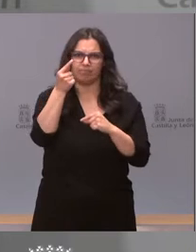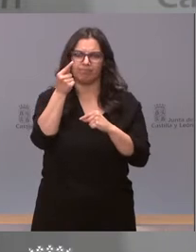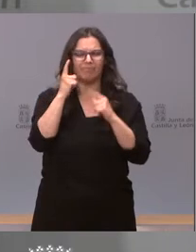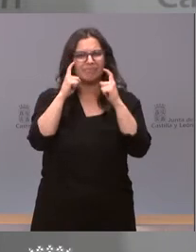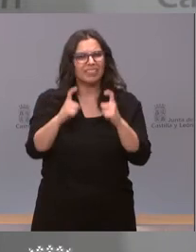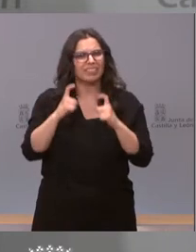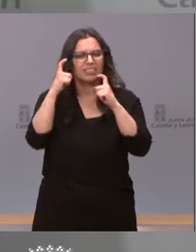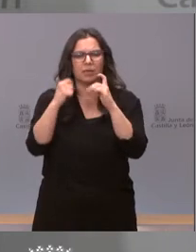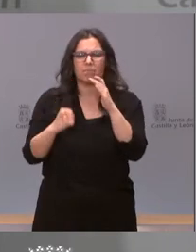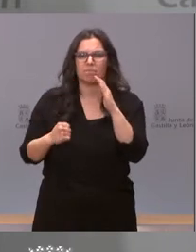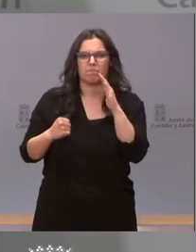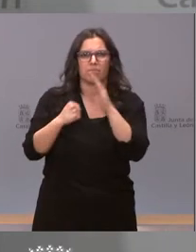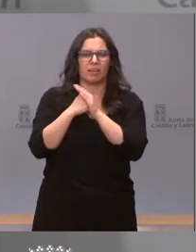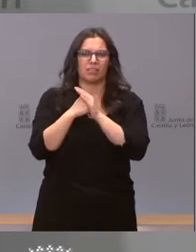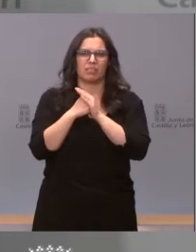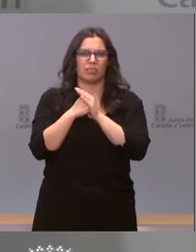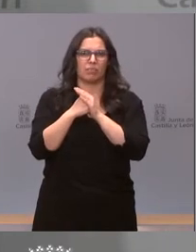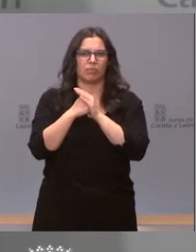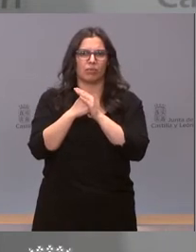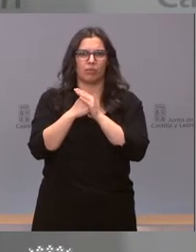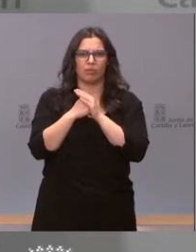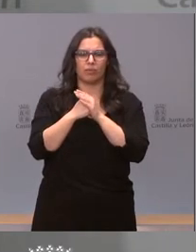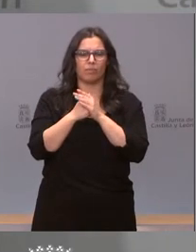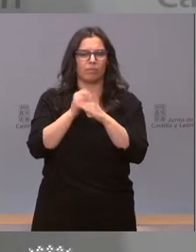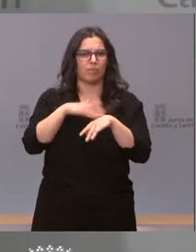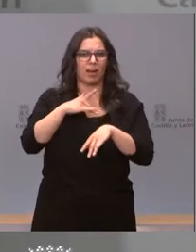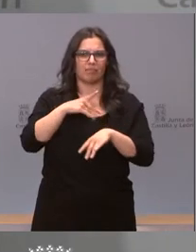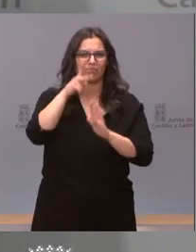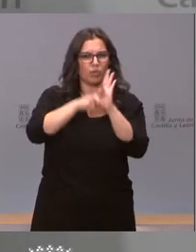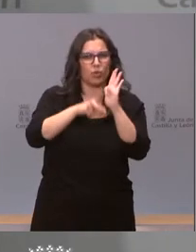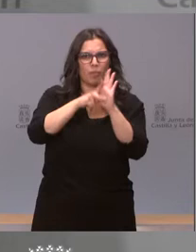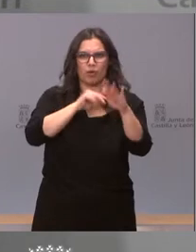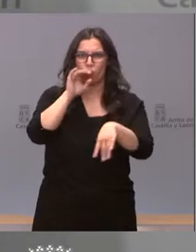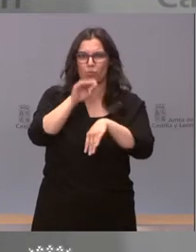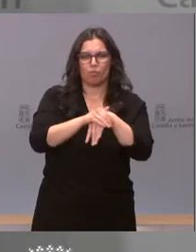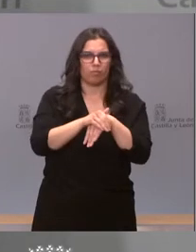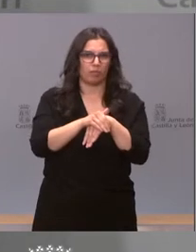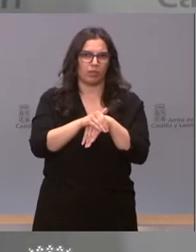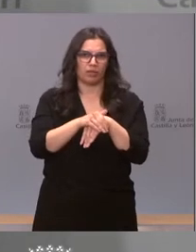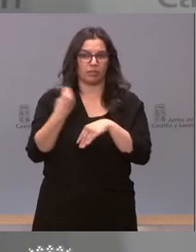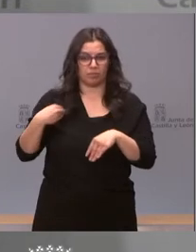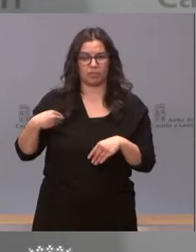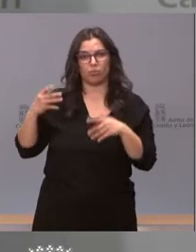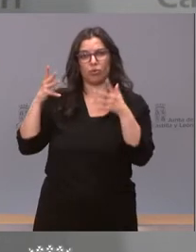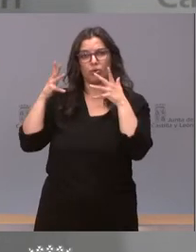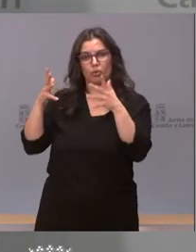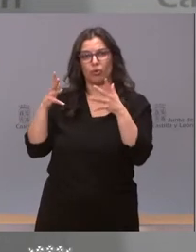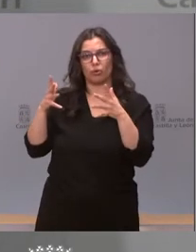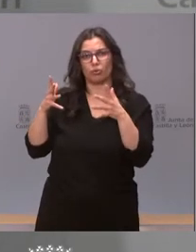los sitios de interior, cumplir las normas acordadas por parte del Consejo